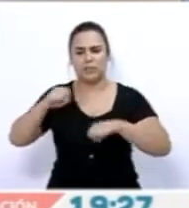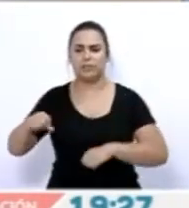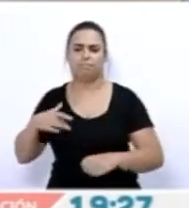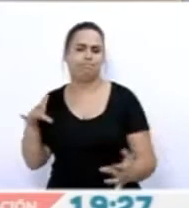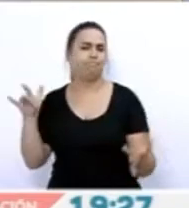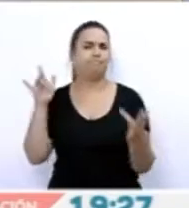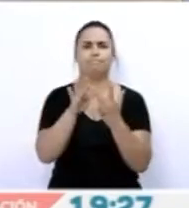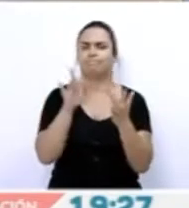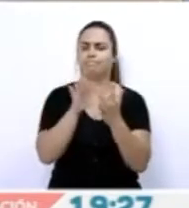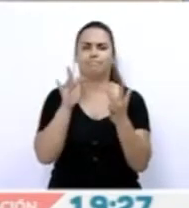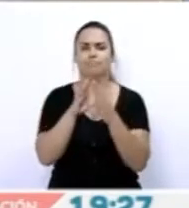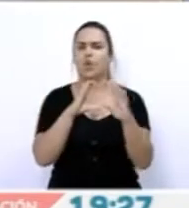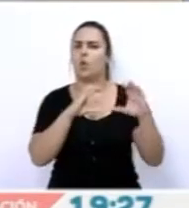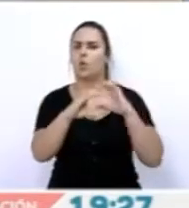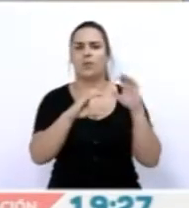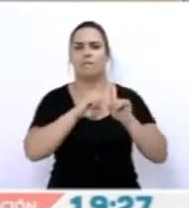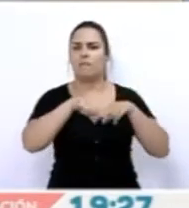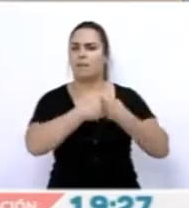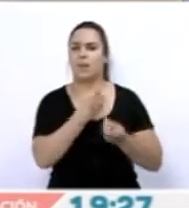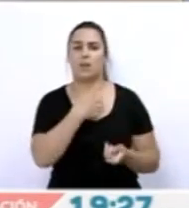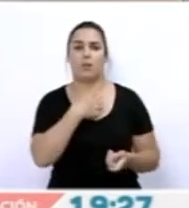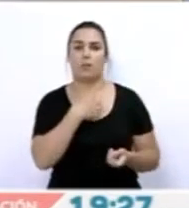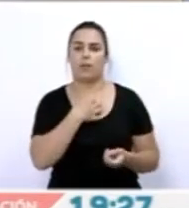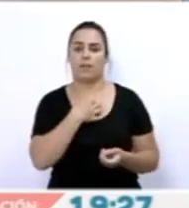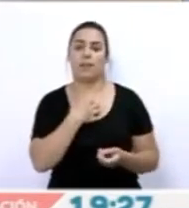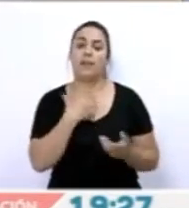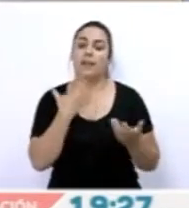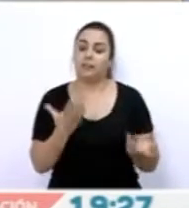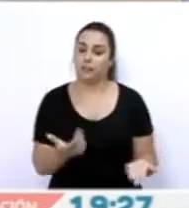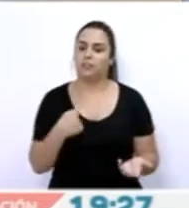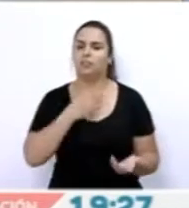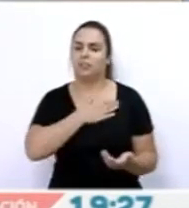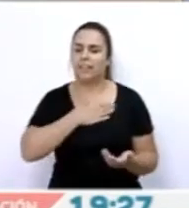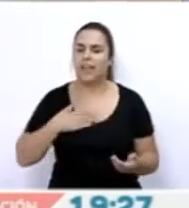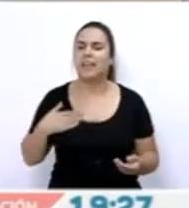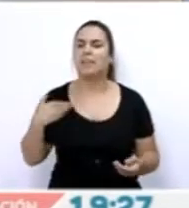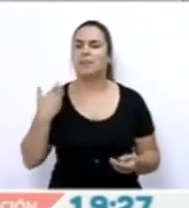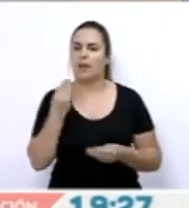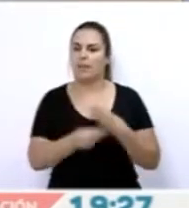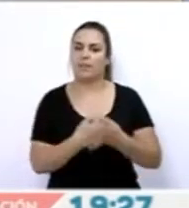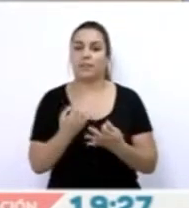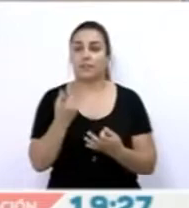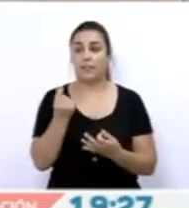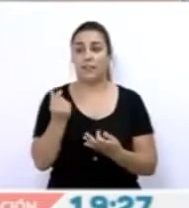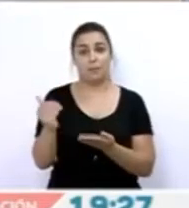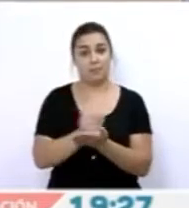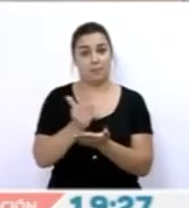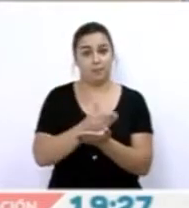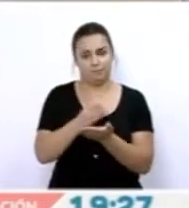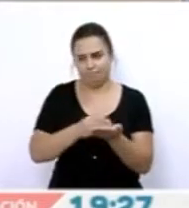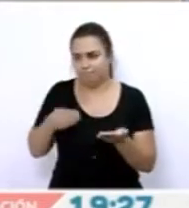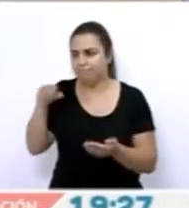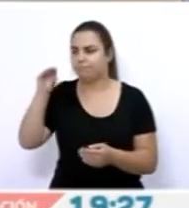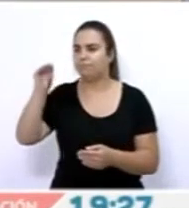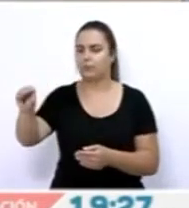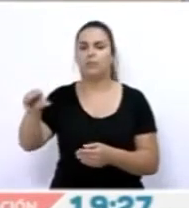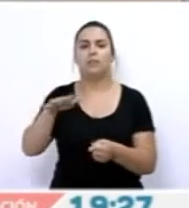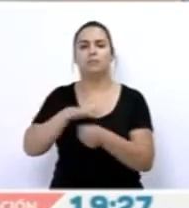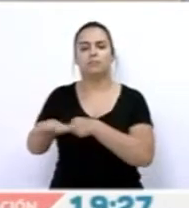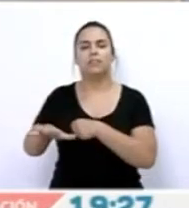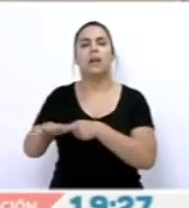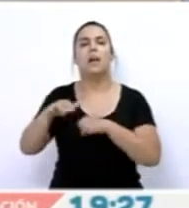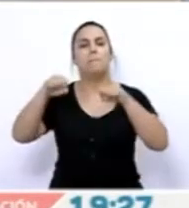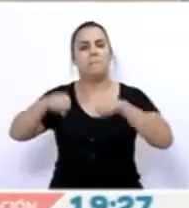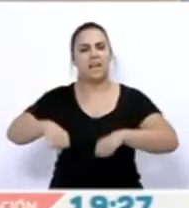podido comunicarse con sus familiares. Entonces queríamos, sobre todo, con el dinero que se gane, vamos a ayudar a la tercera